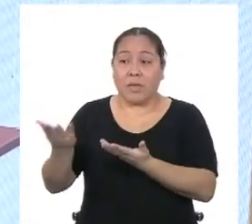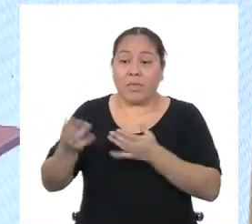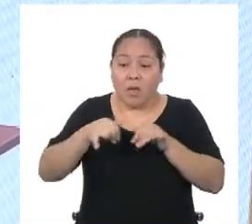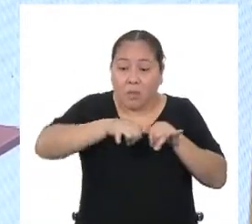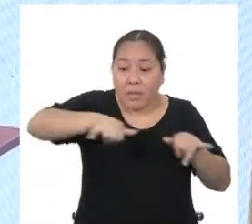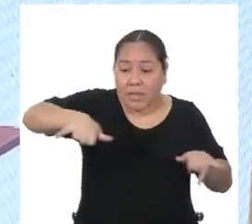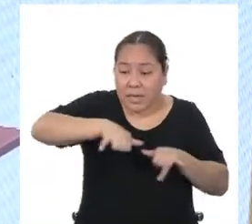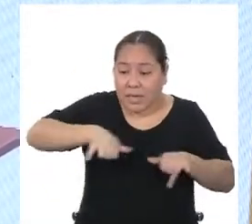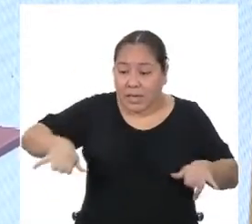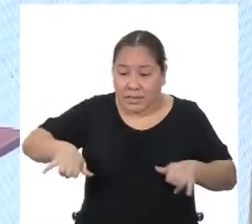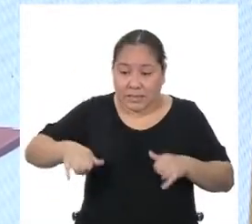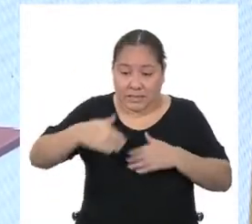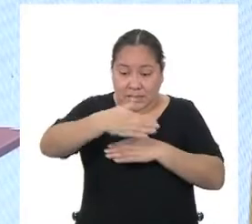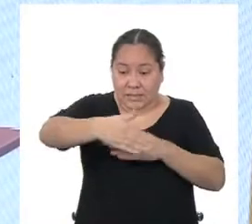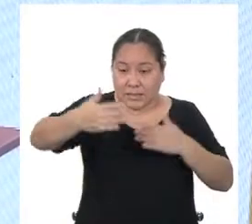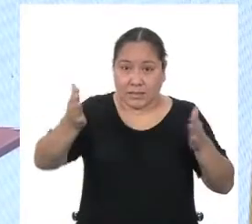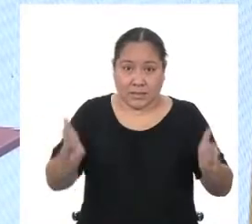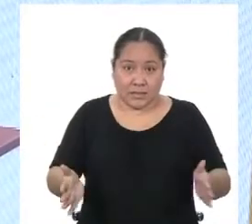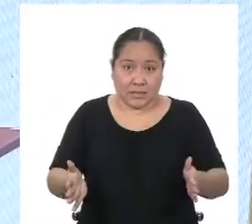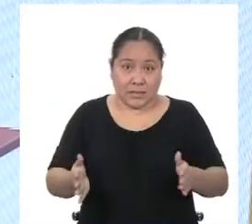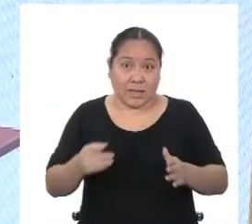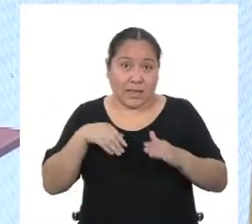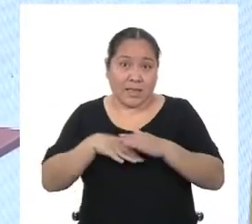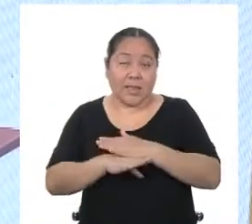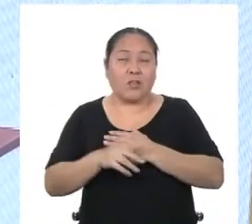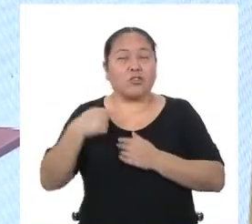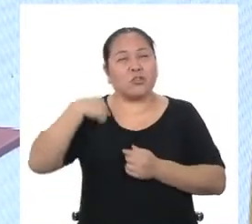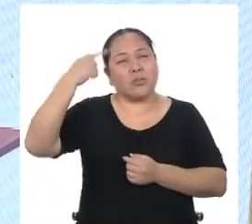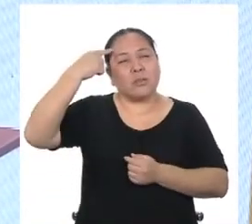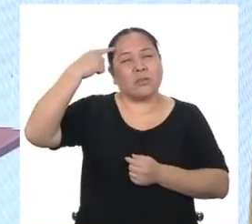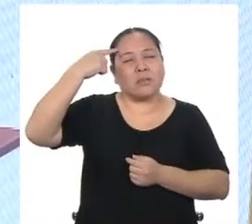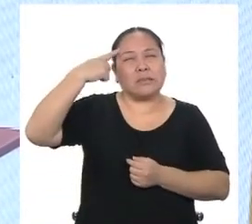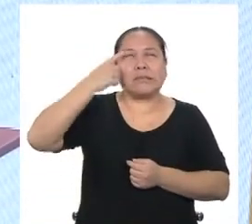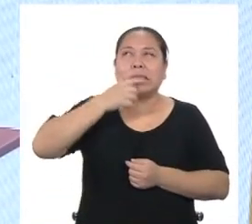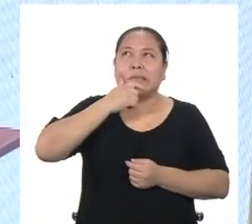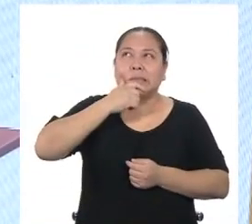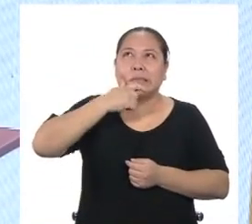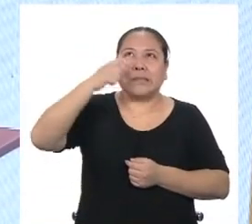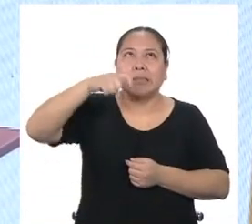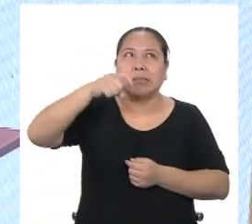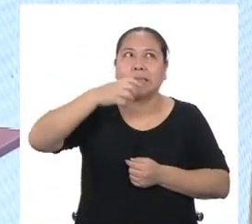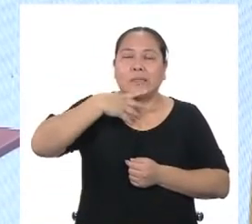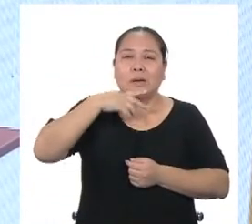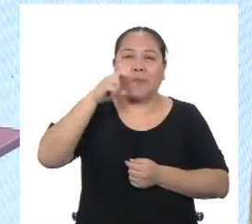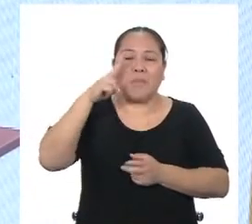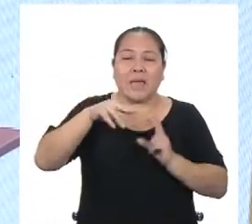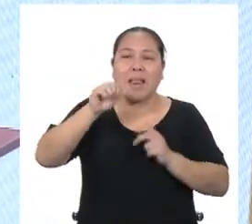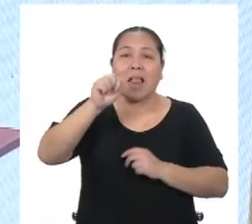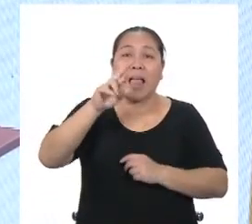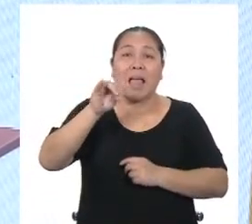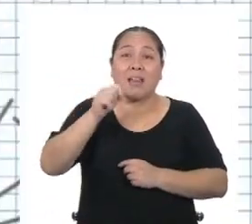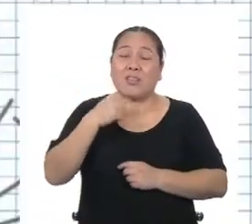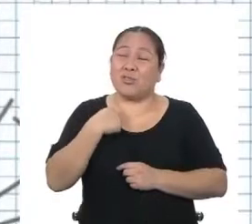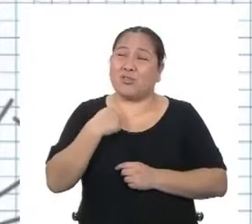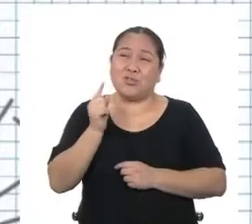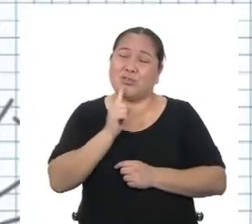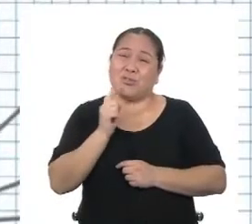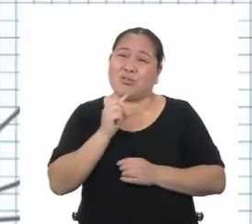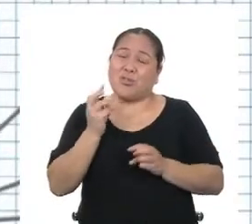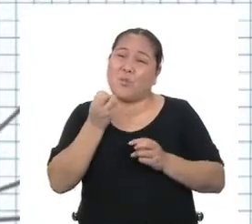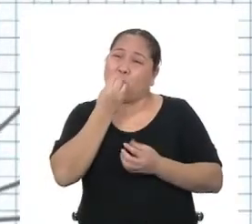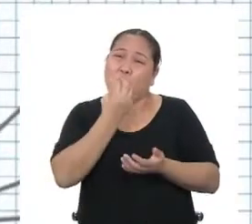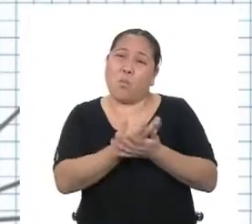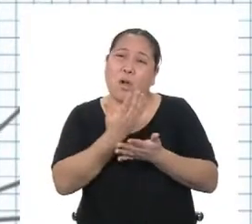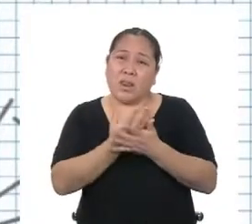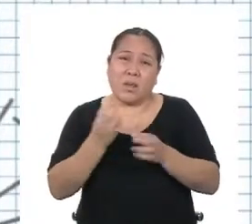entrada. Yo sé que para hacerlo tengo que calcular el área, pero yo no soy tan buena en mate como tú. Si te paso toda la información que